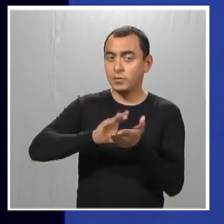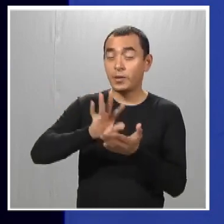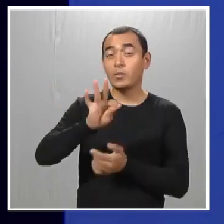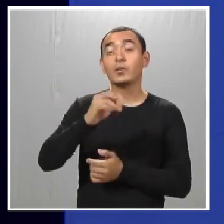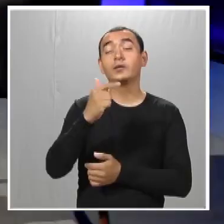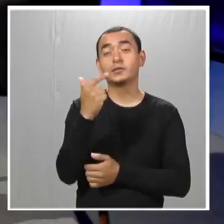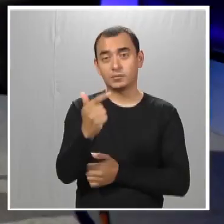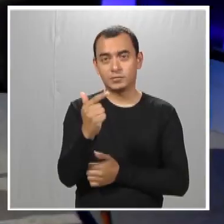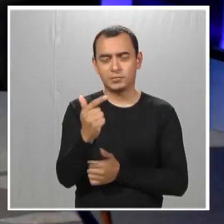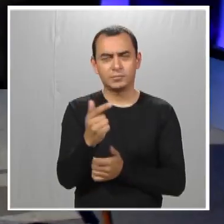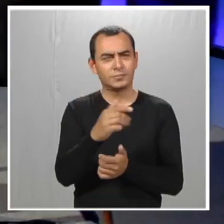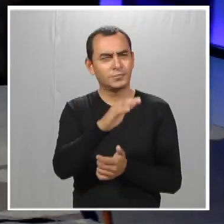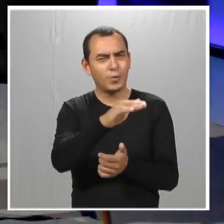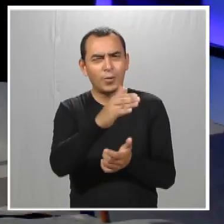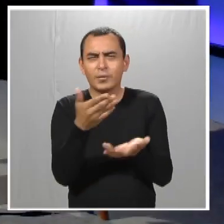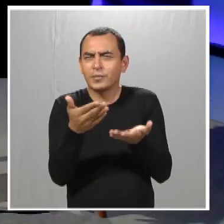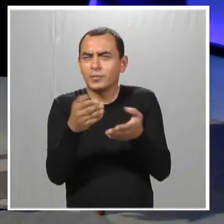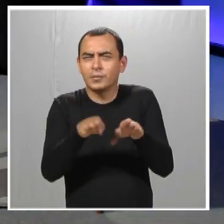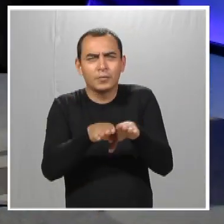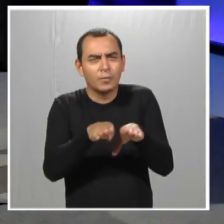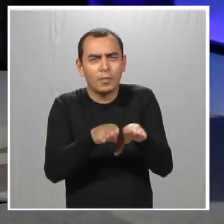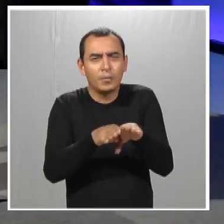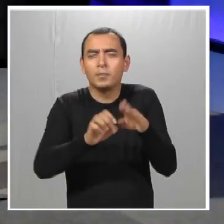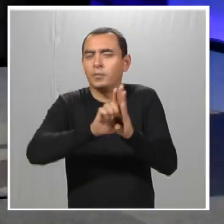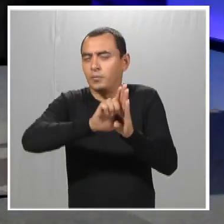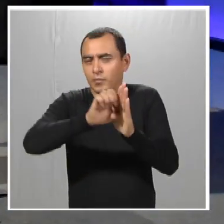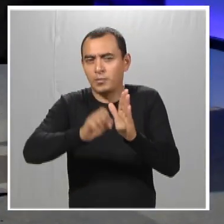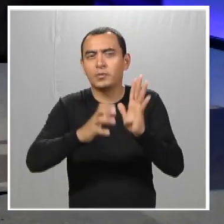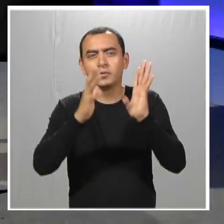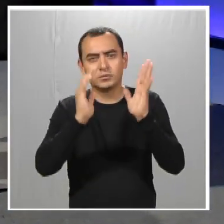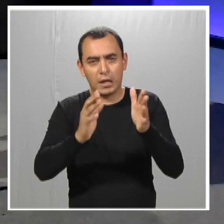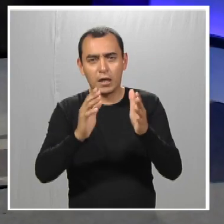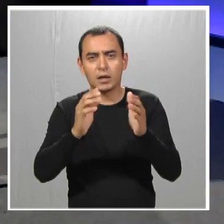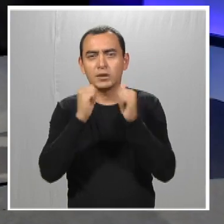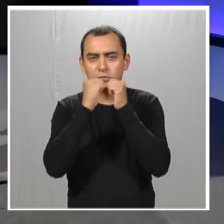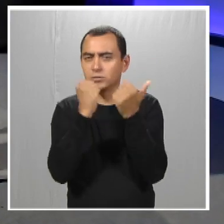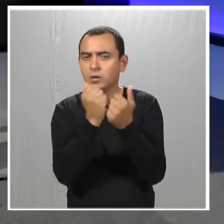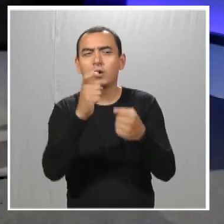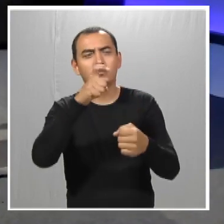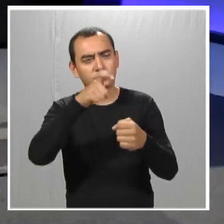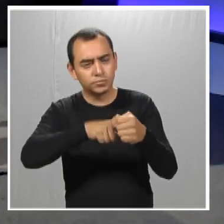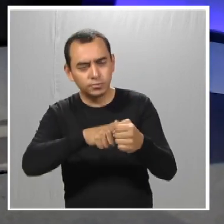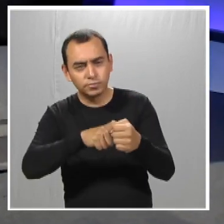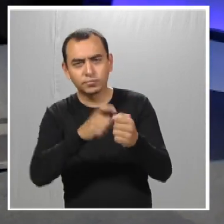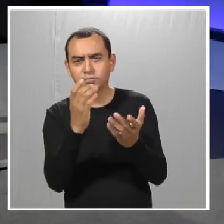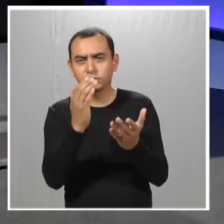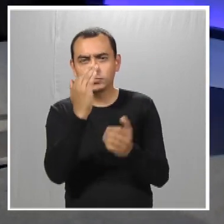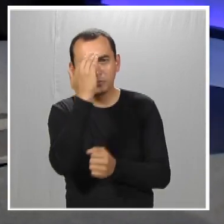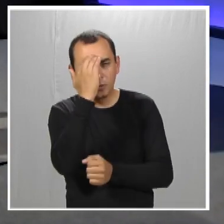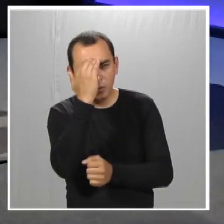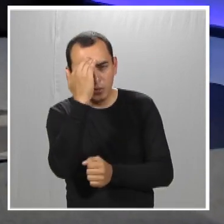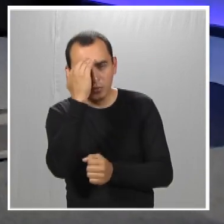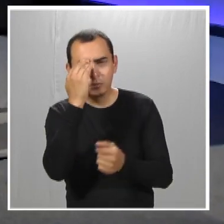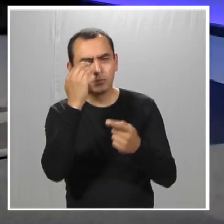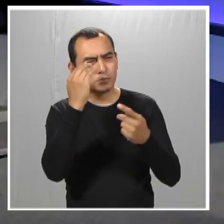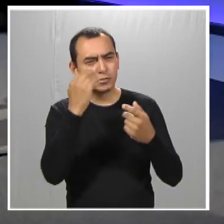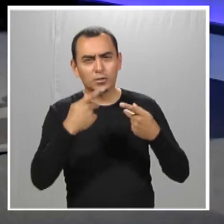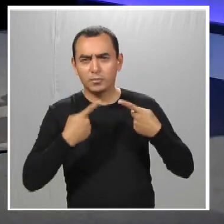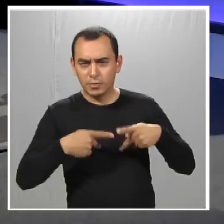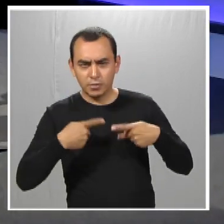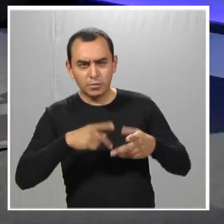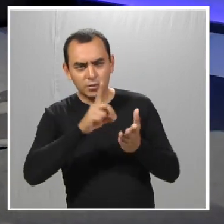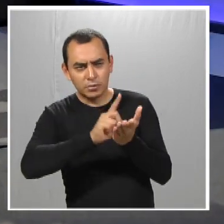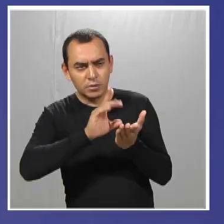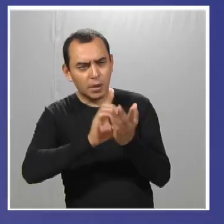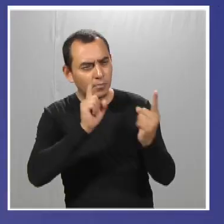llegamos a los 47. Oye, ¿y cómo le hacen? Vamos, ya están dentro de Best Buddies, conocen a la persona